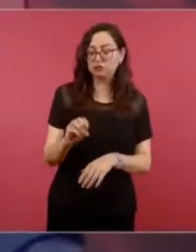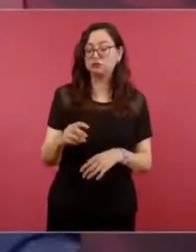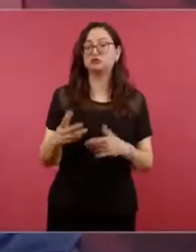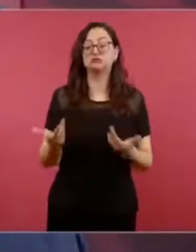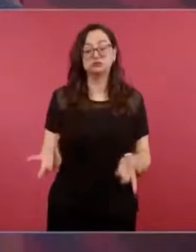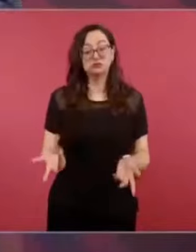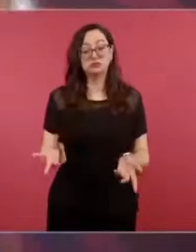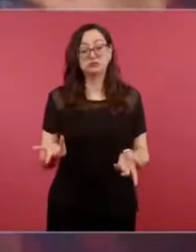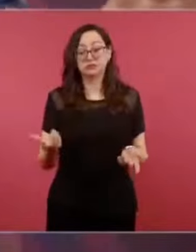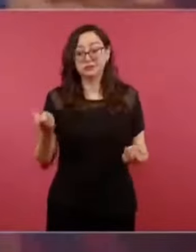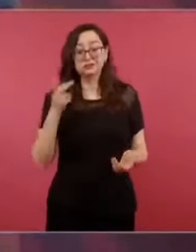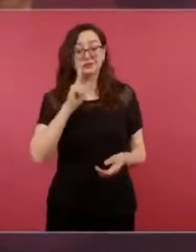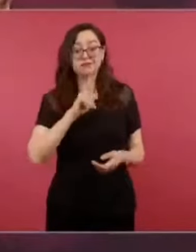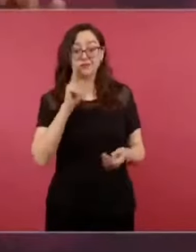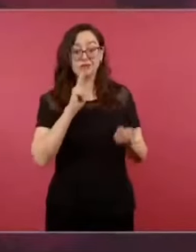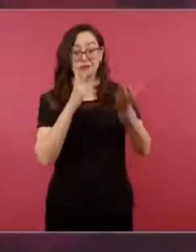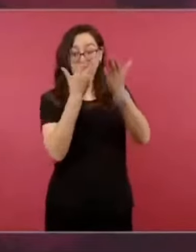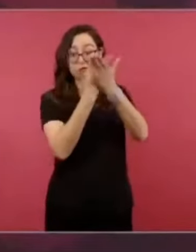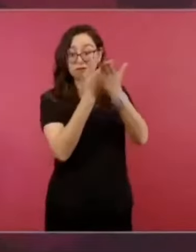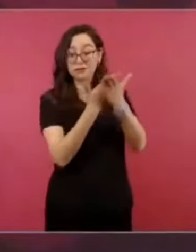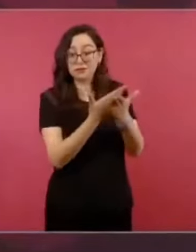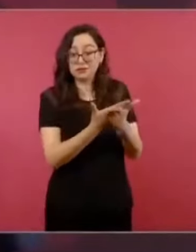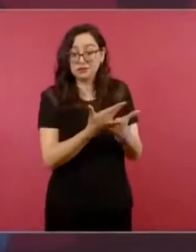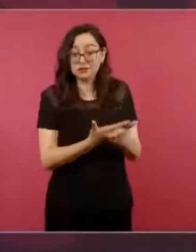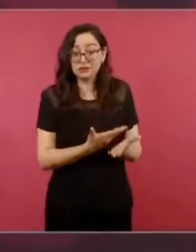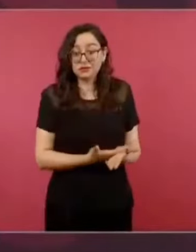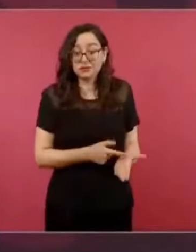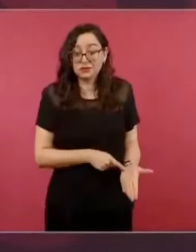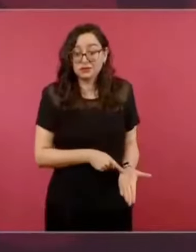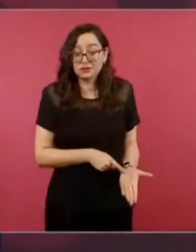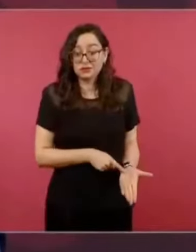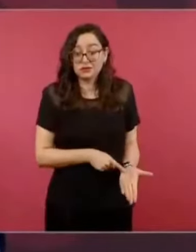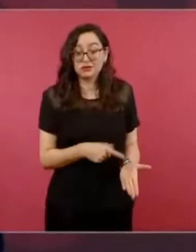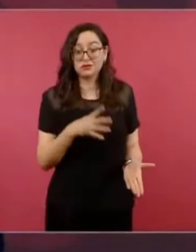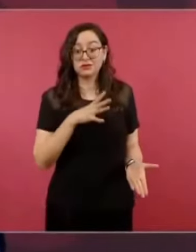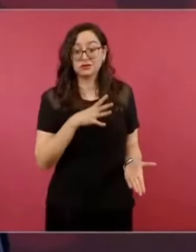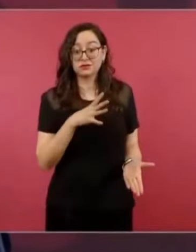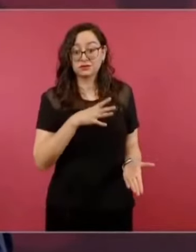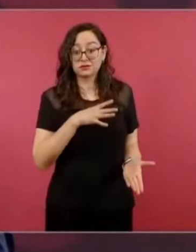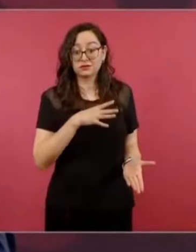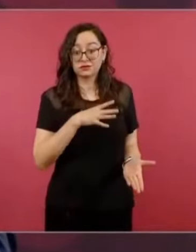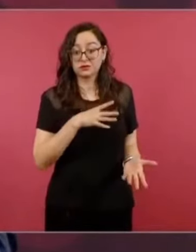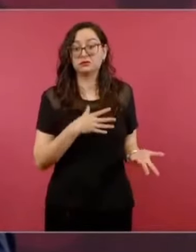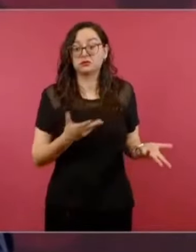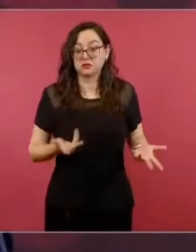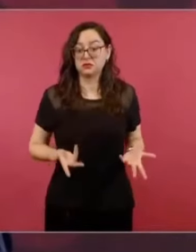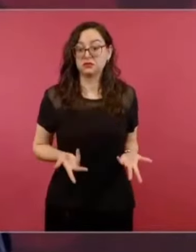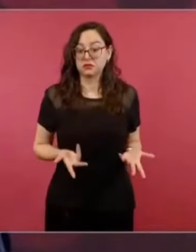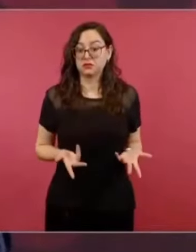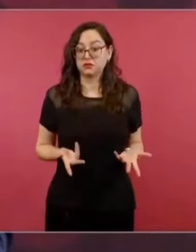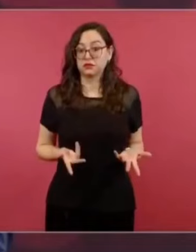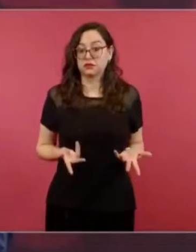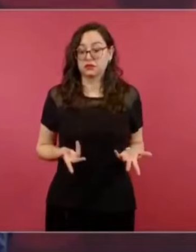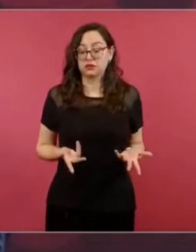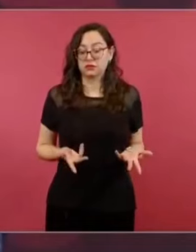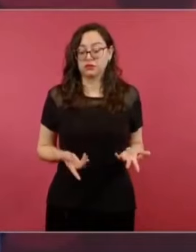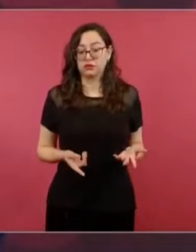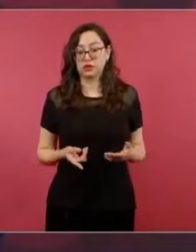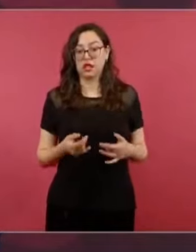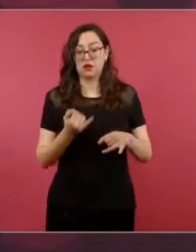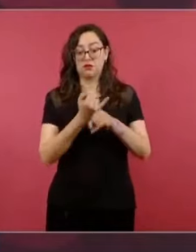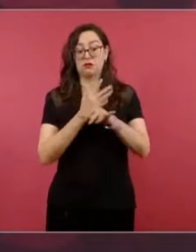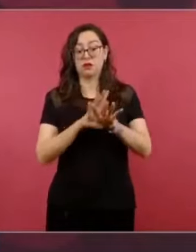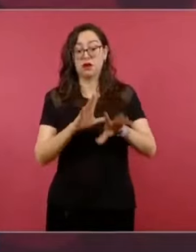porque ellos mismos hablaron que la información era de la DEA.